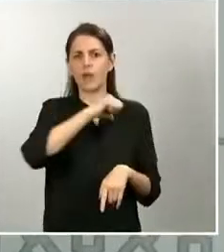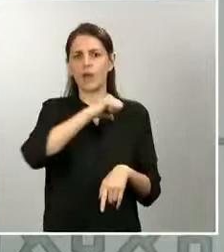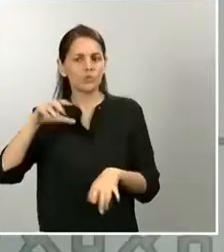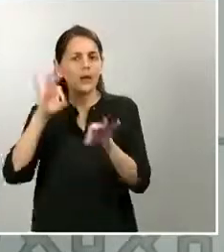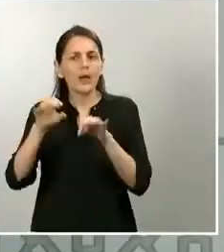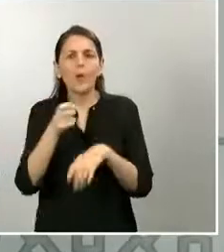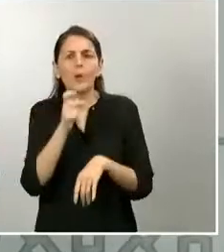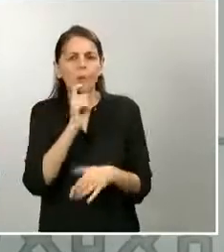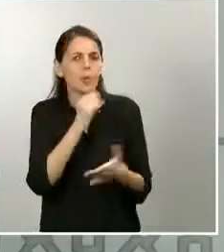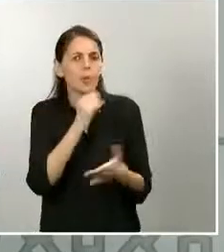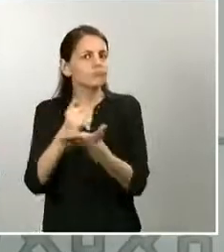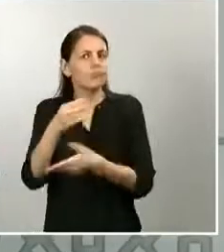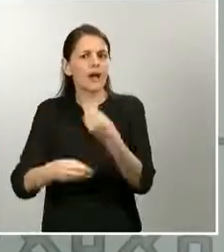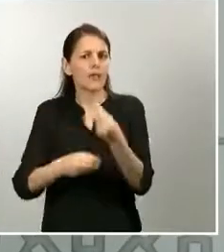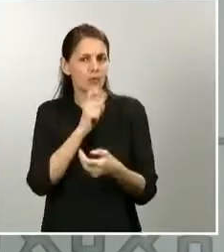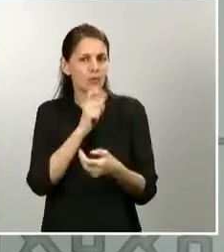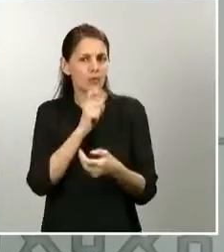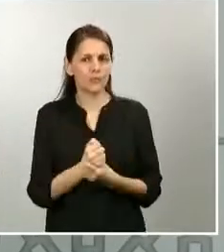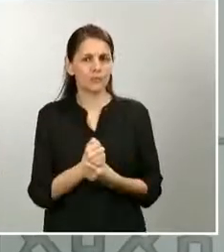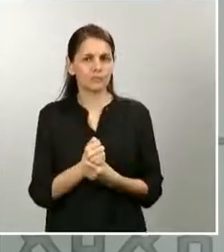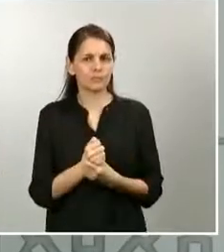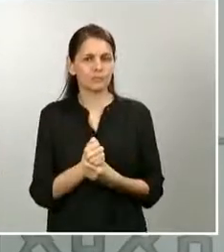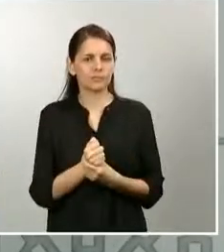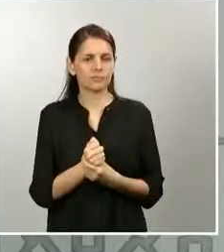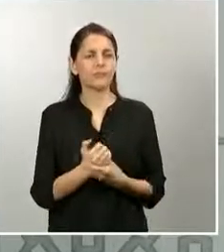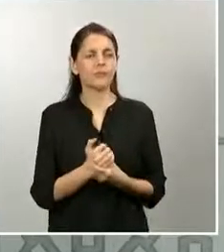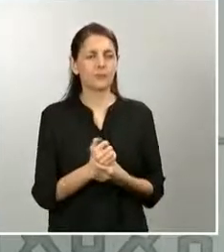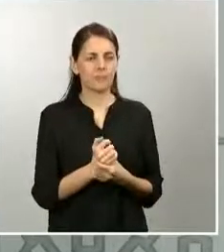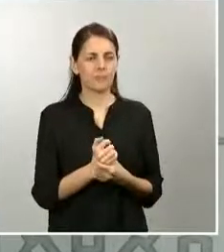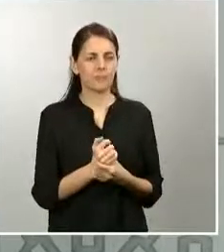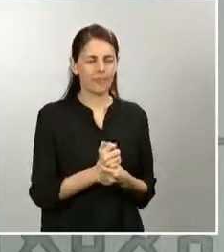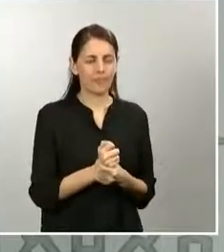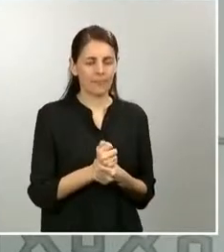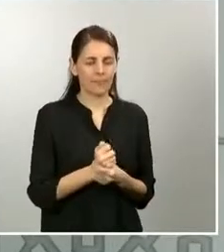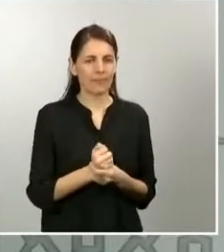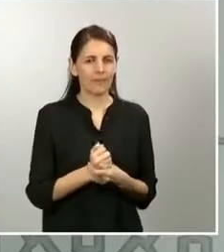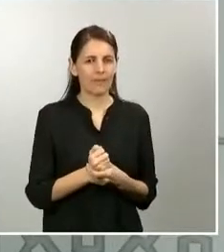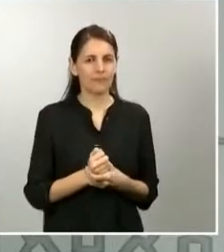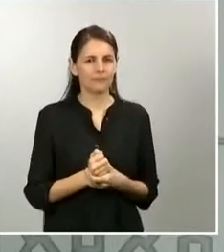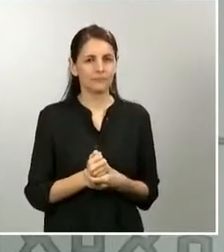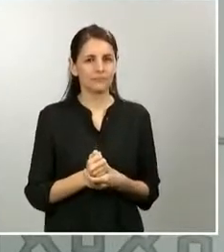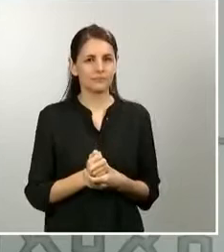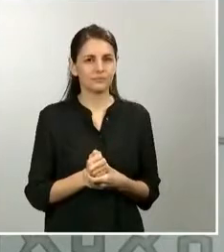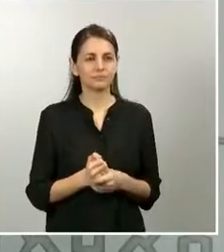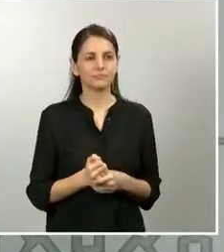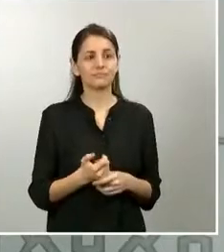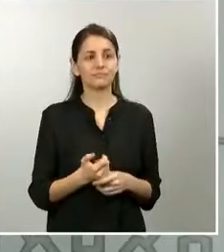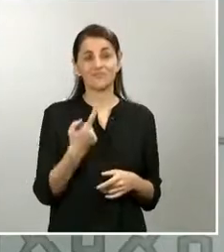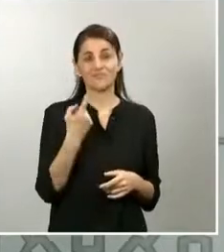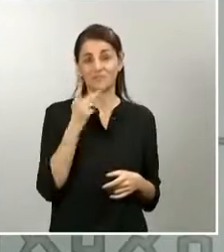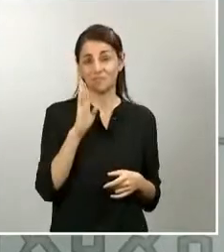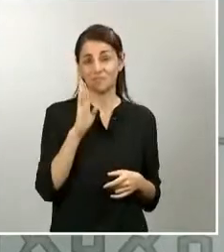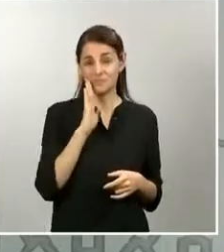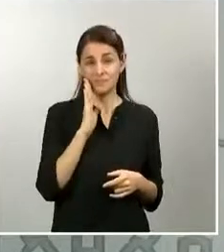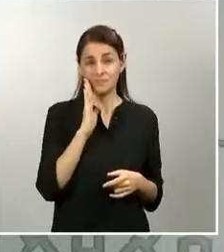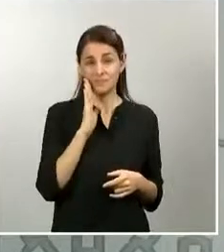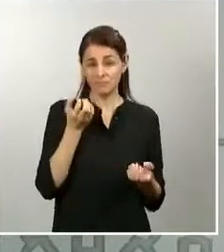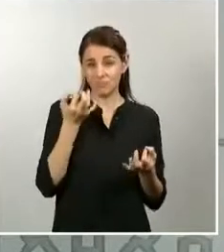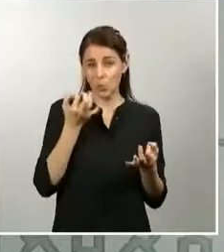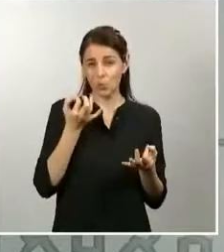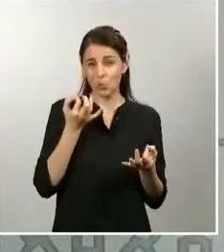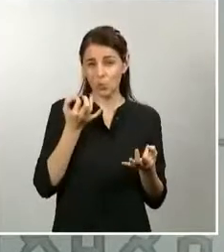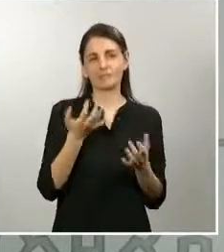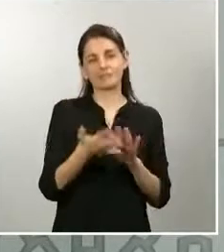Bueno, a ver, para todo este tema, como he dicho además un poco antes cuando he dado los datos, la